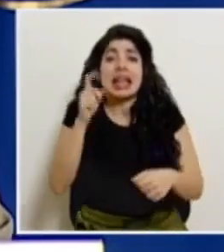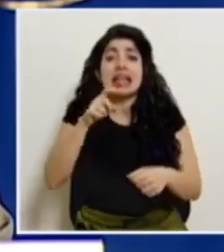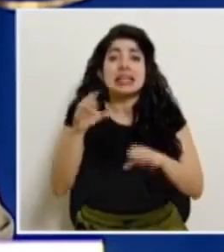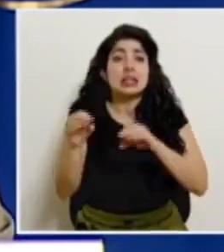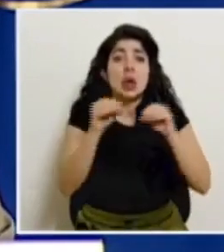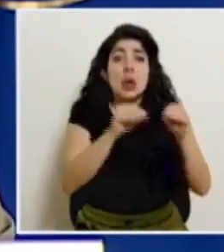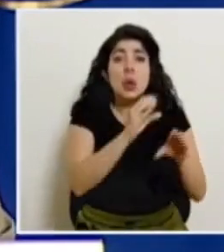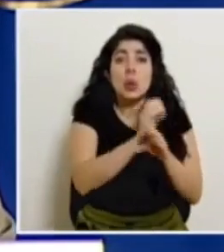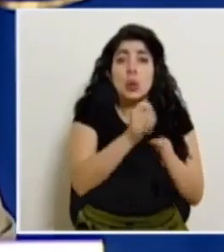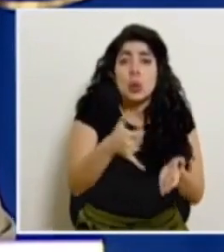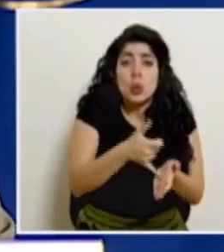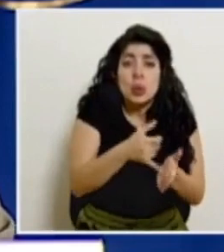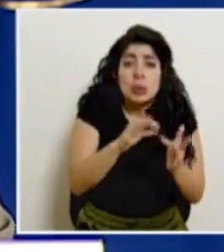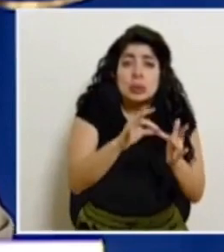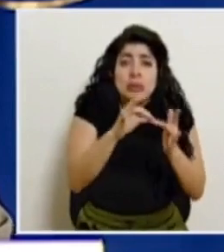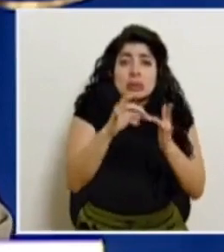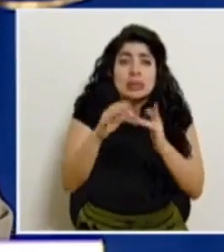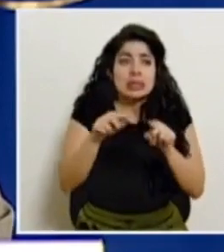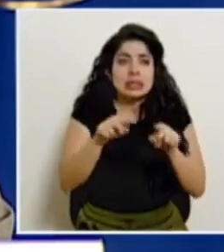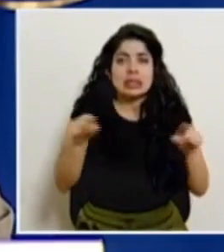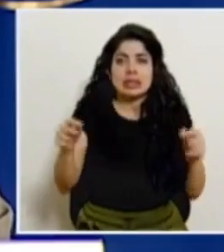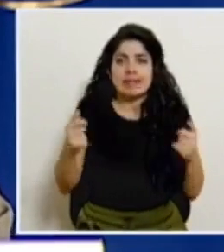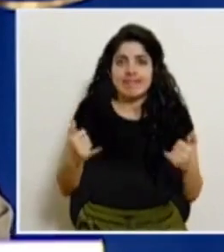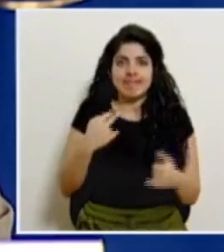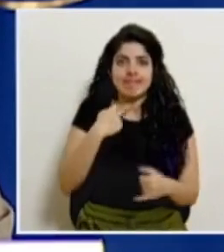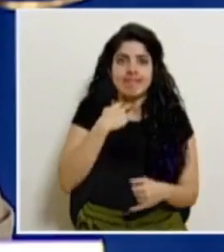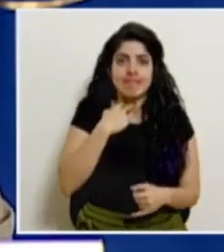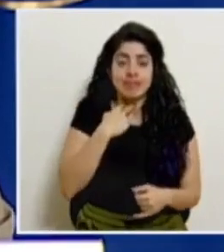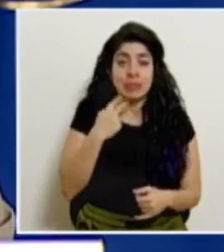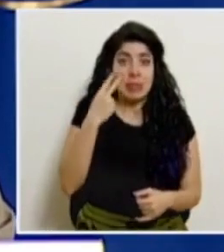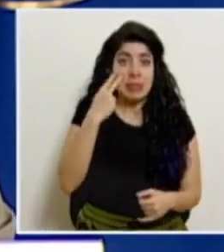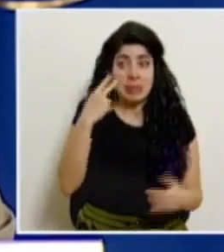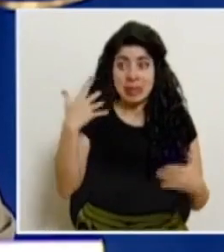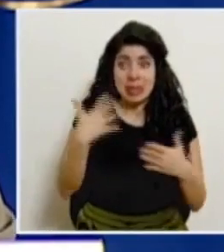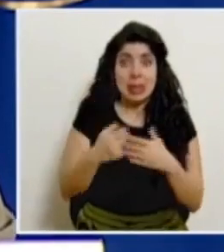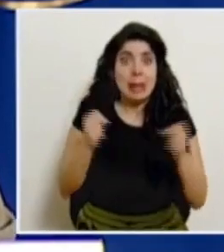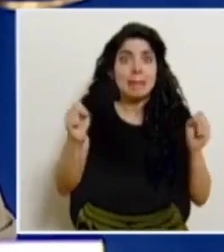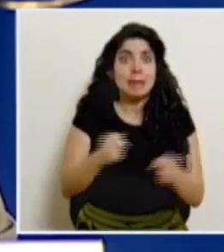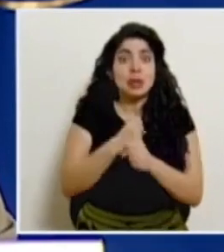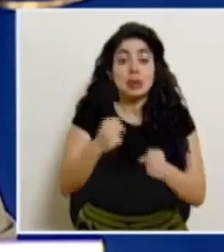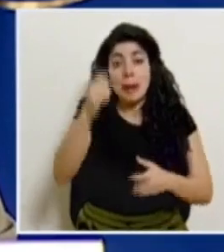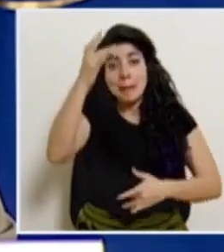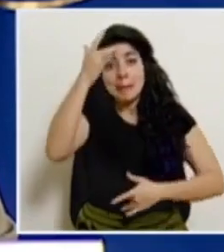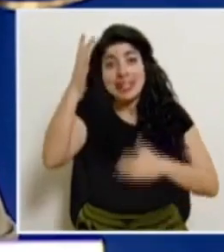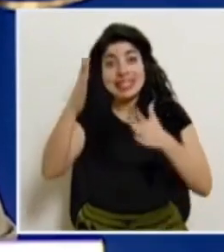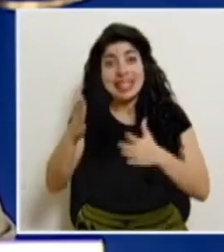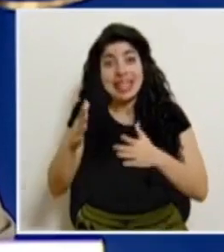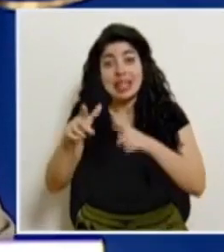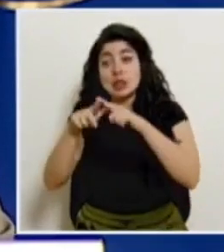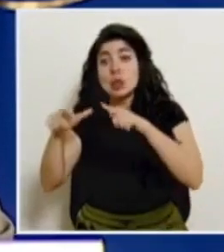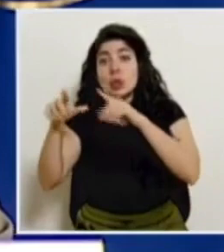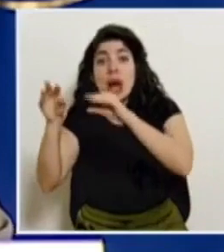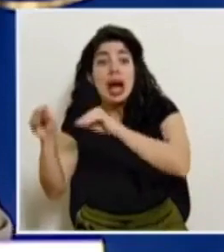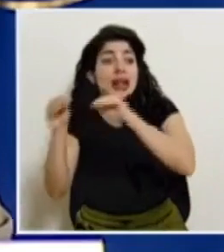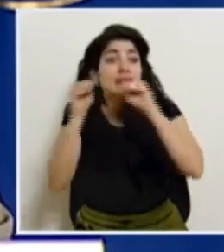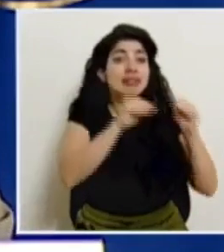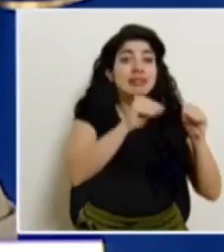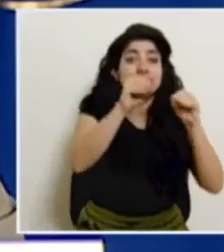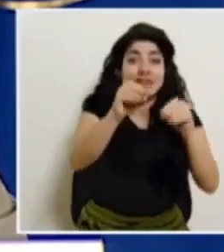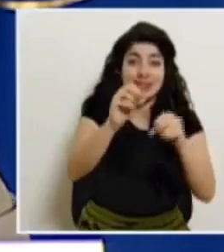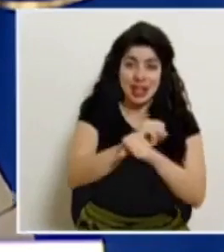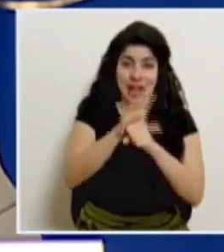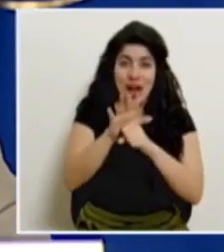cuidados intensivos altamente especializadas. Vemos cómo no se ha podido mover pacientes de una región a otra, pacientes COVID